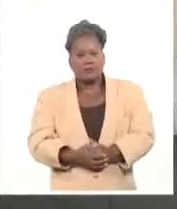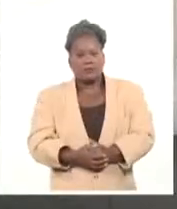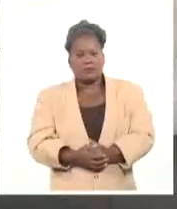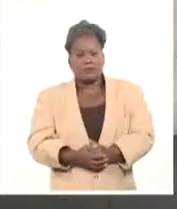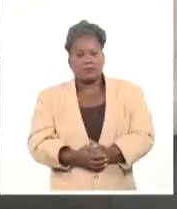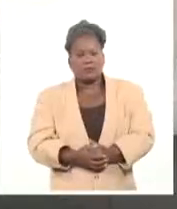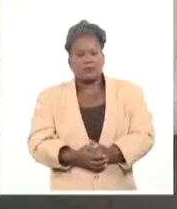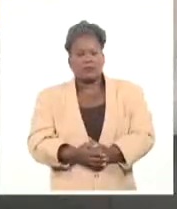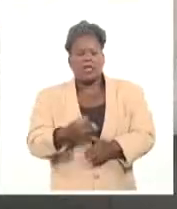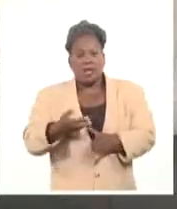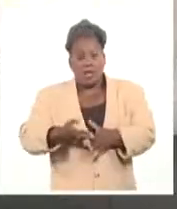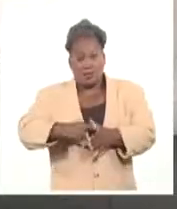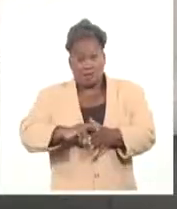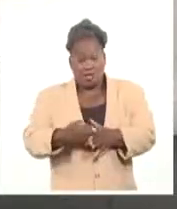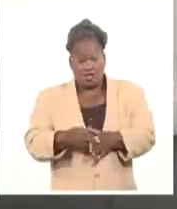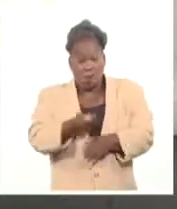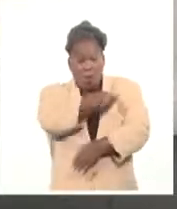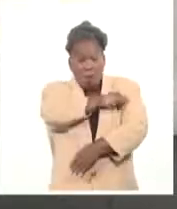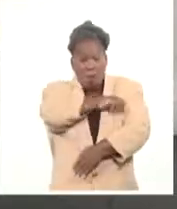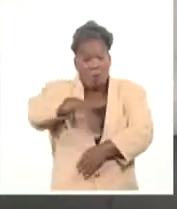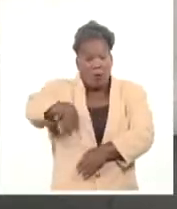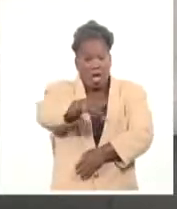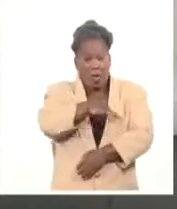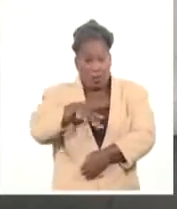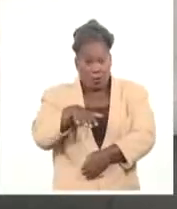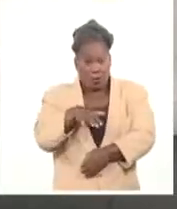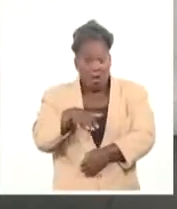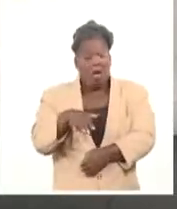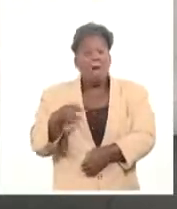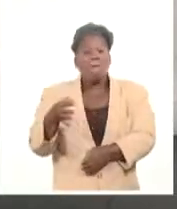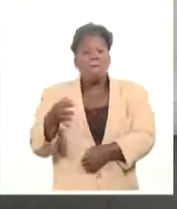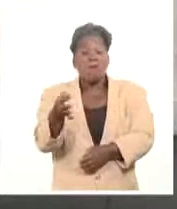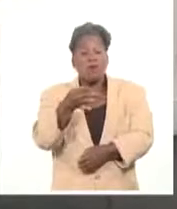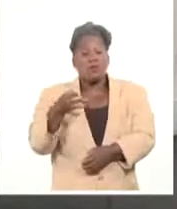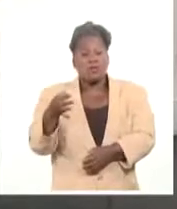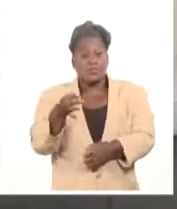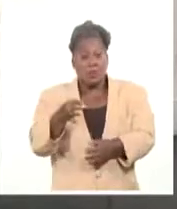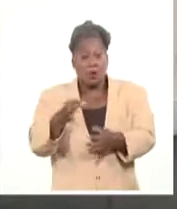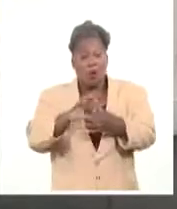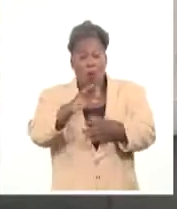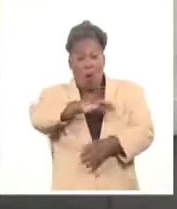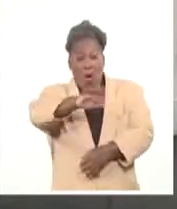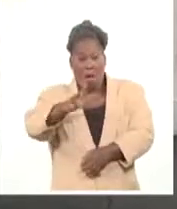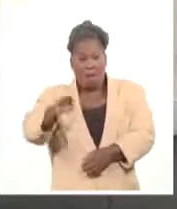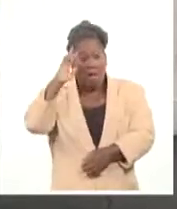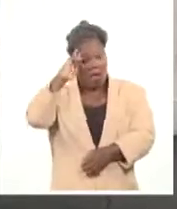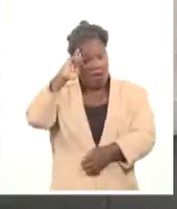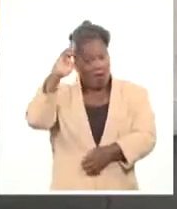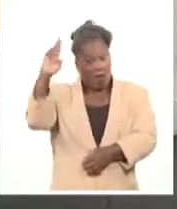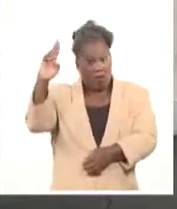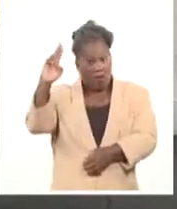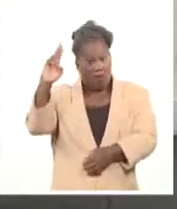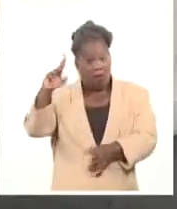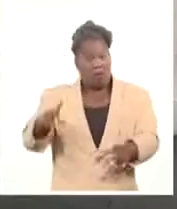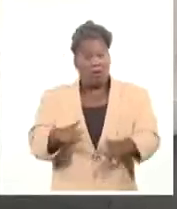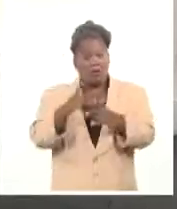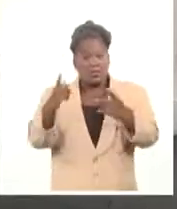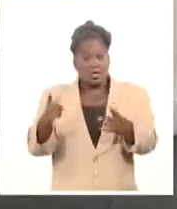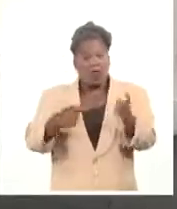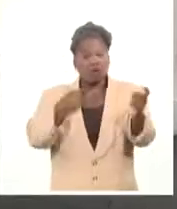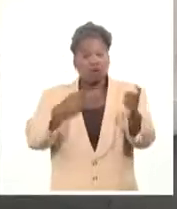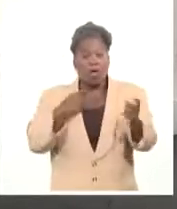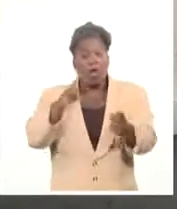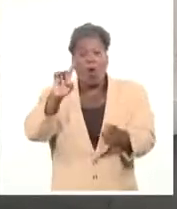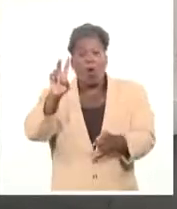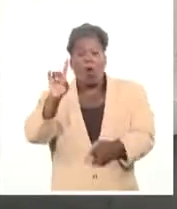Y una representación de los pobladores del municipio de Guamá en Santiago de Cuba recordaron hoy este aniversario del combate del Ubero en